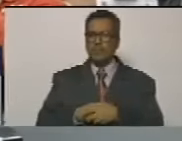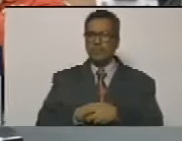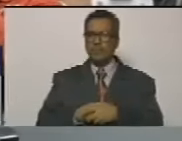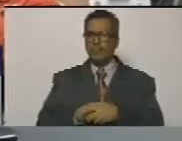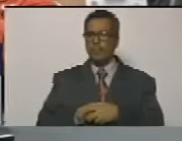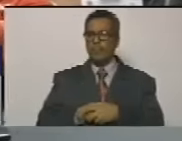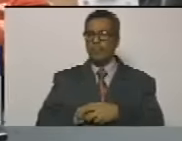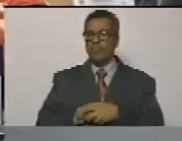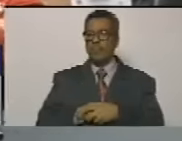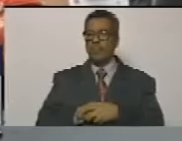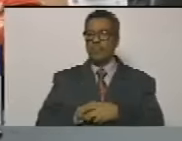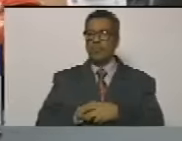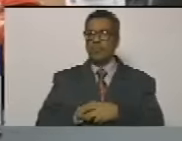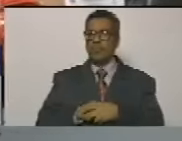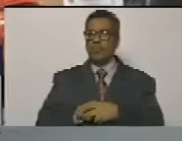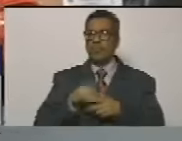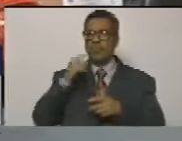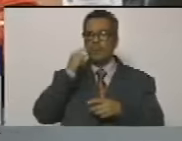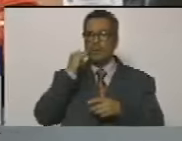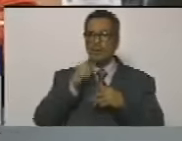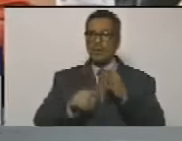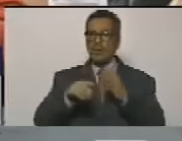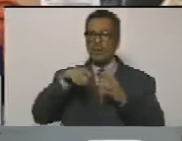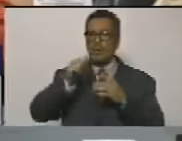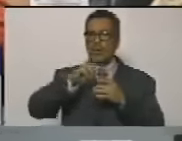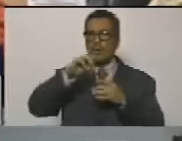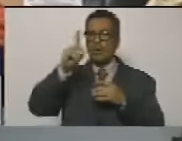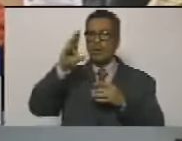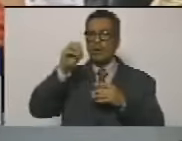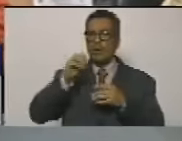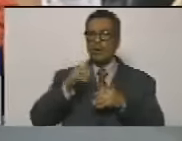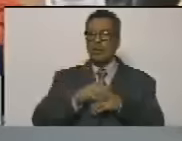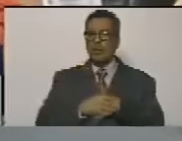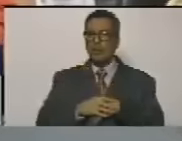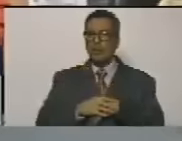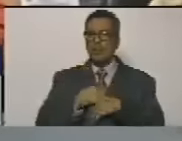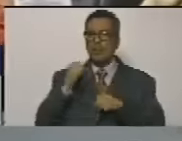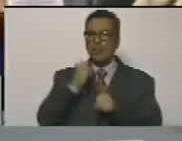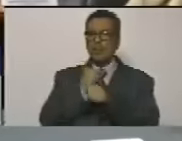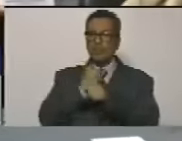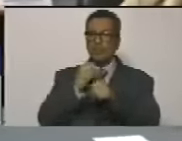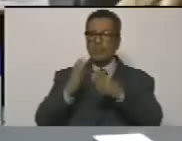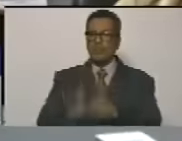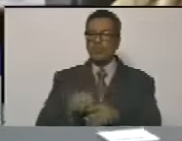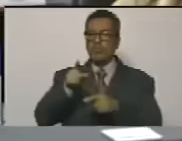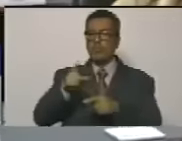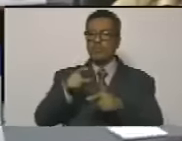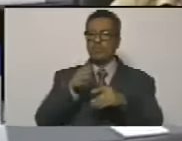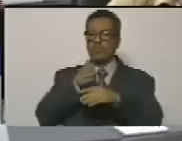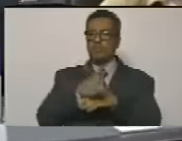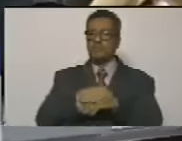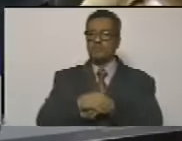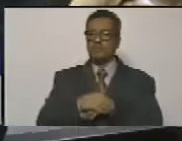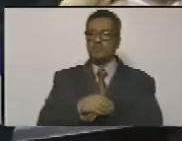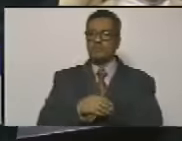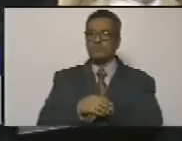y había un señor llamado Armando Freitas que trabajó con el doctor Luis Lander un hombre muy honesto